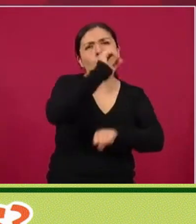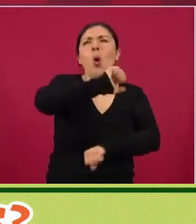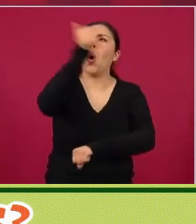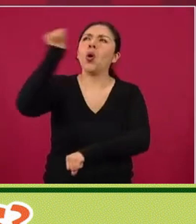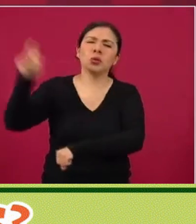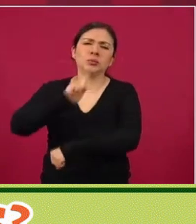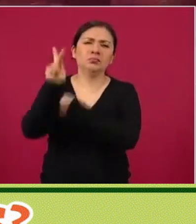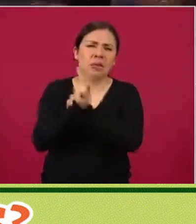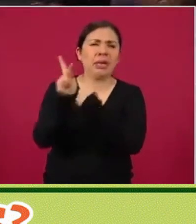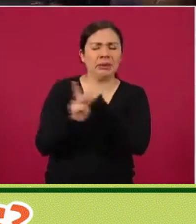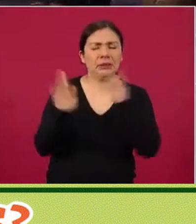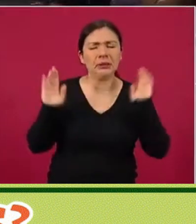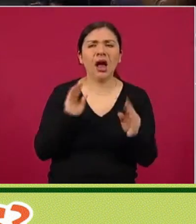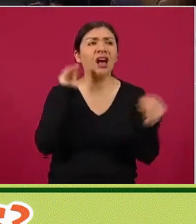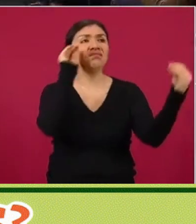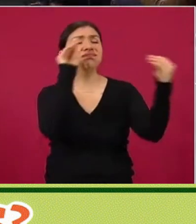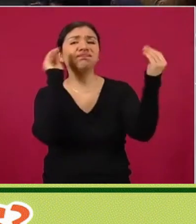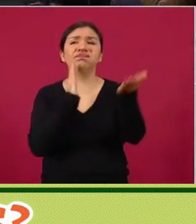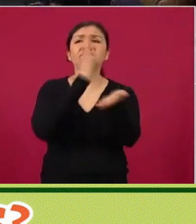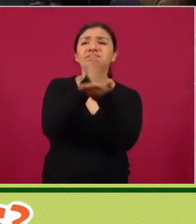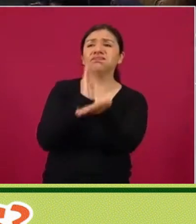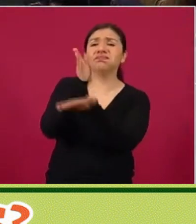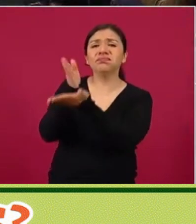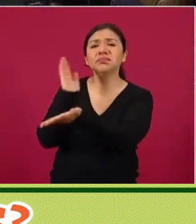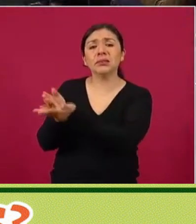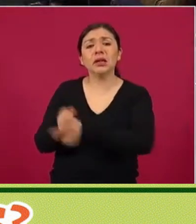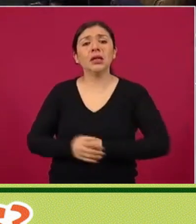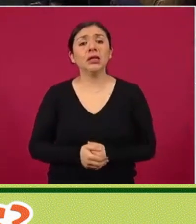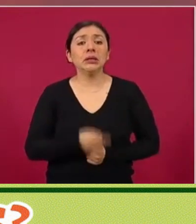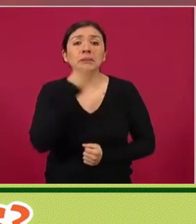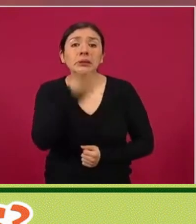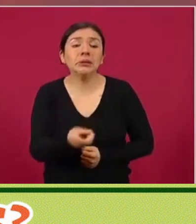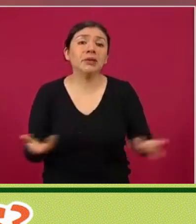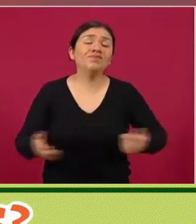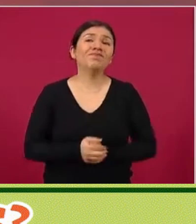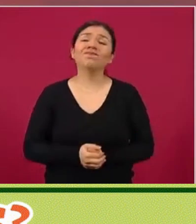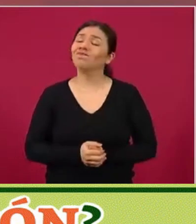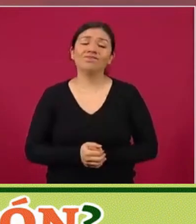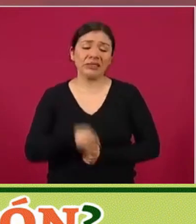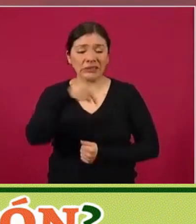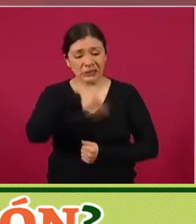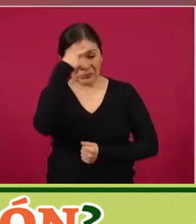se está violando el Estado de Derecho,